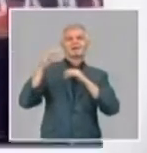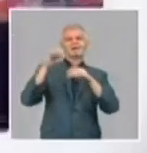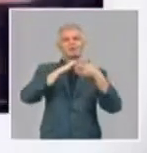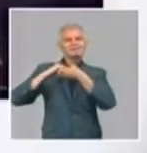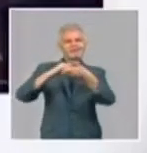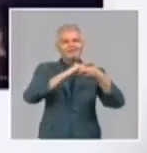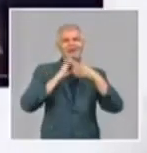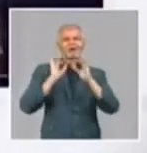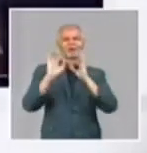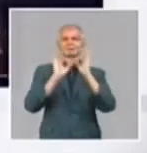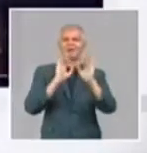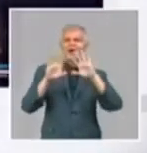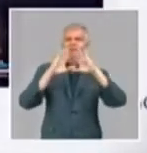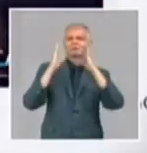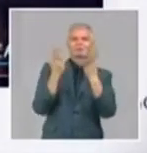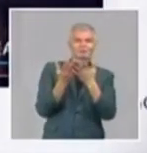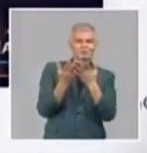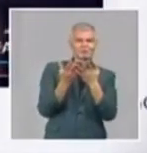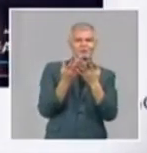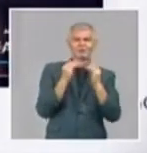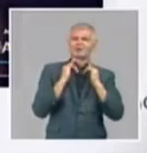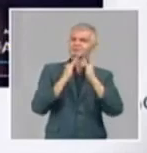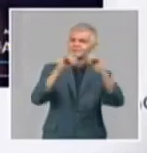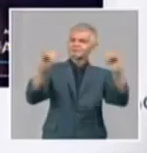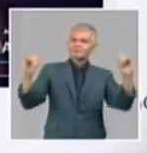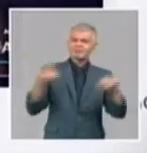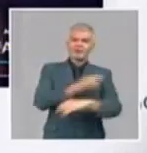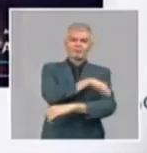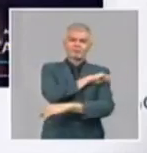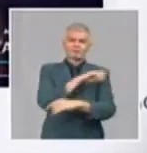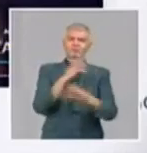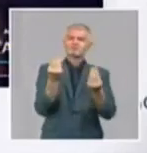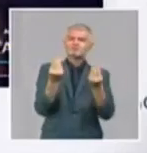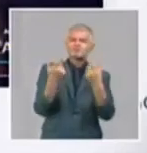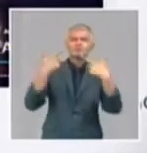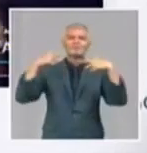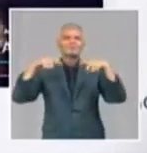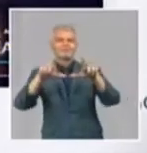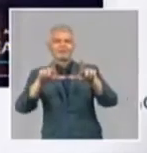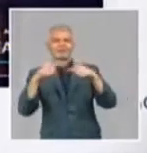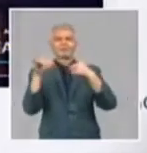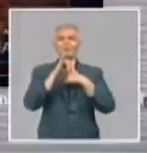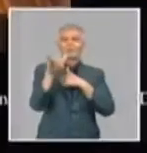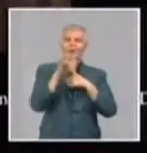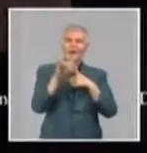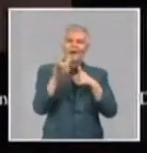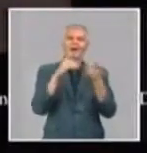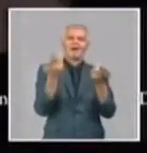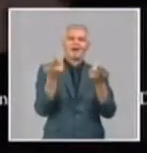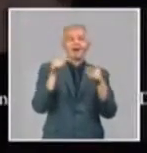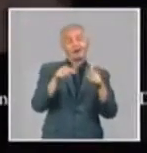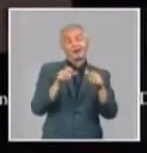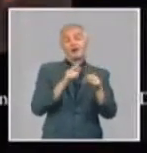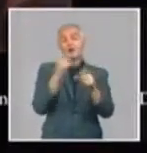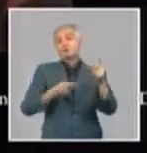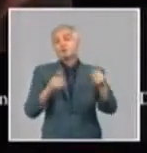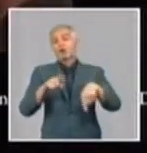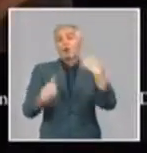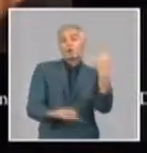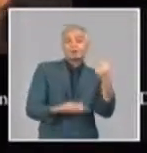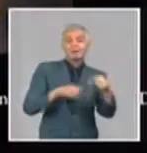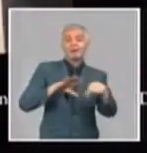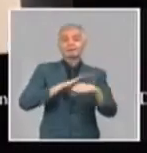medios y espacios alternativos. De la misma forma, numerosos videoclicks se hacen eco del enfrentamiento a la epidemia. Varias de las más importantes